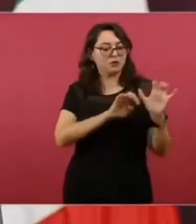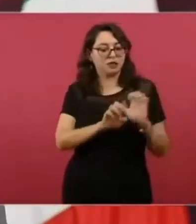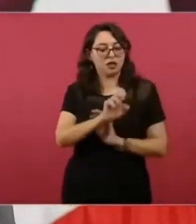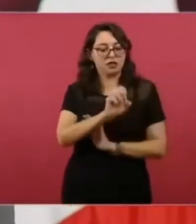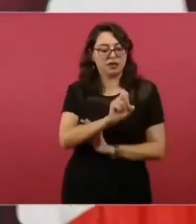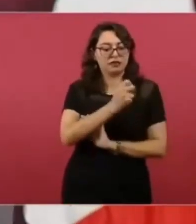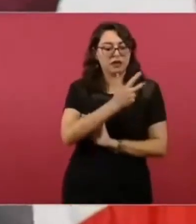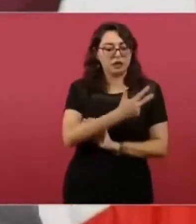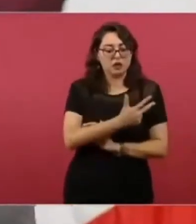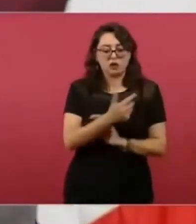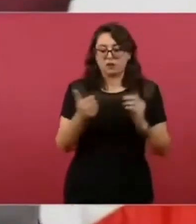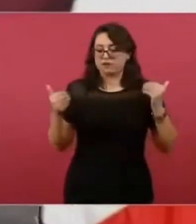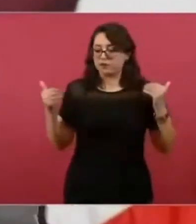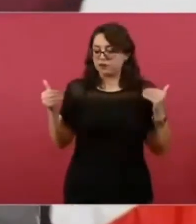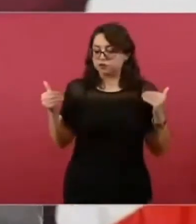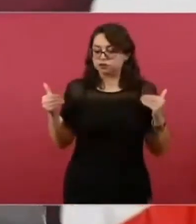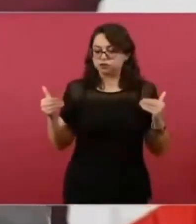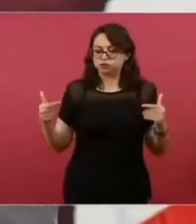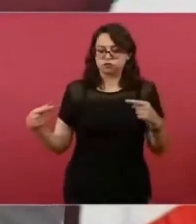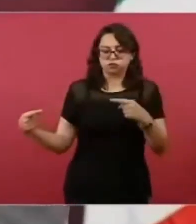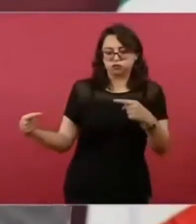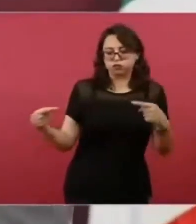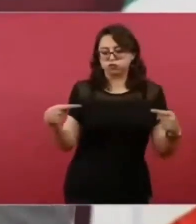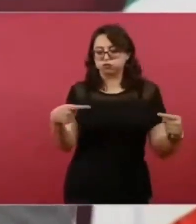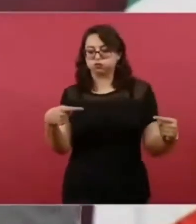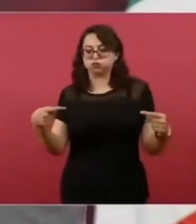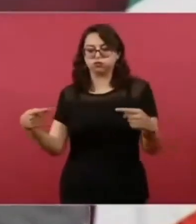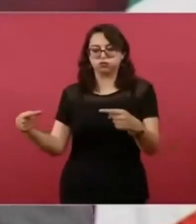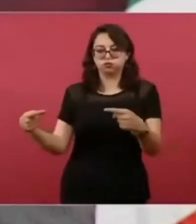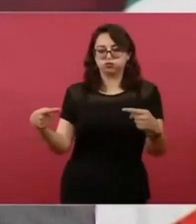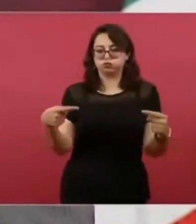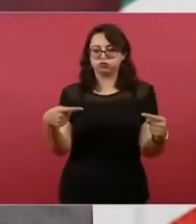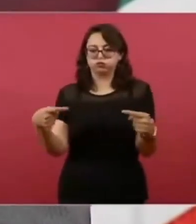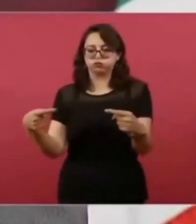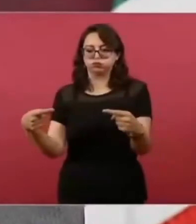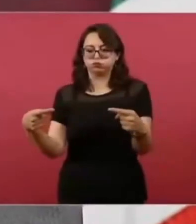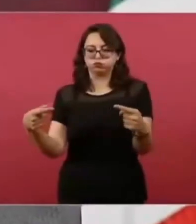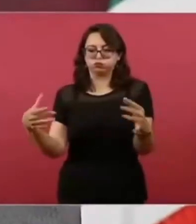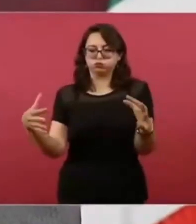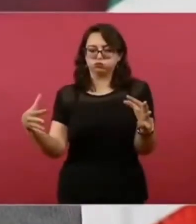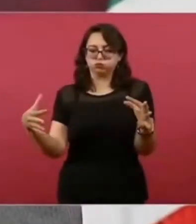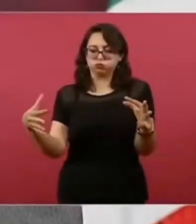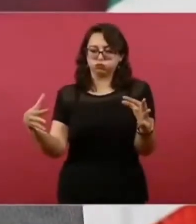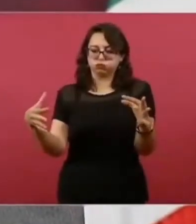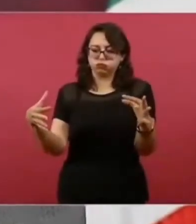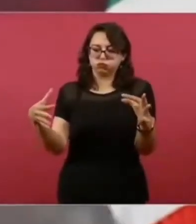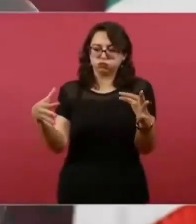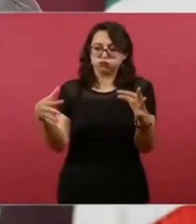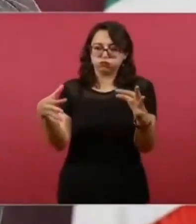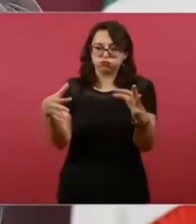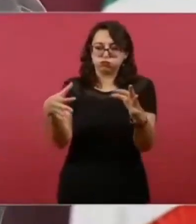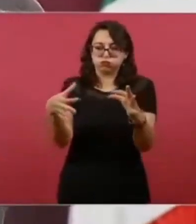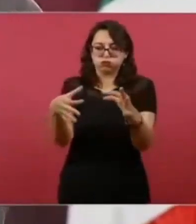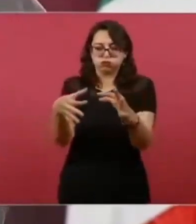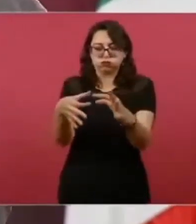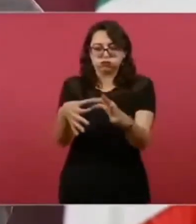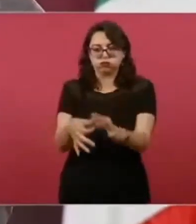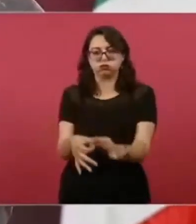que terminan como apéndices de